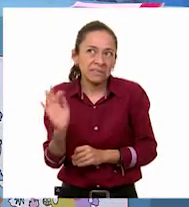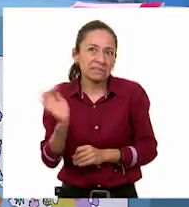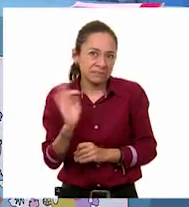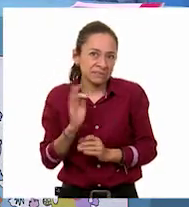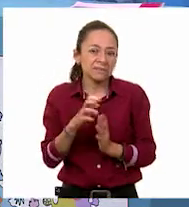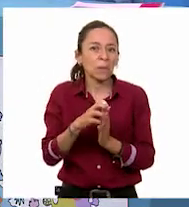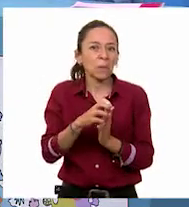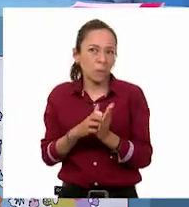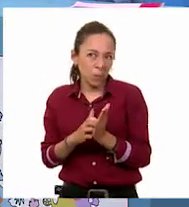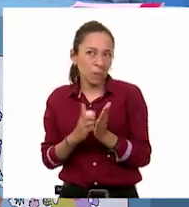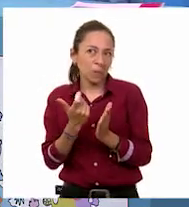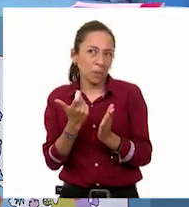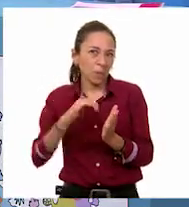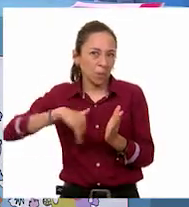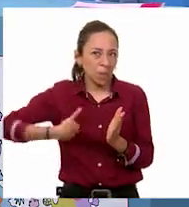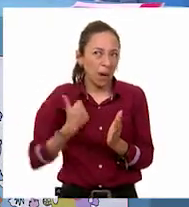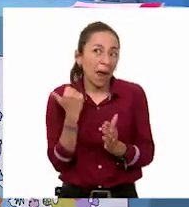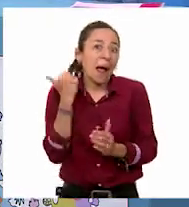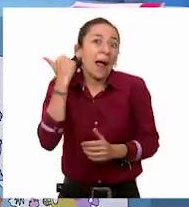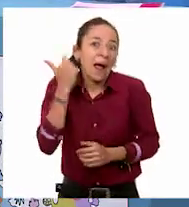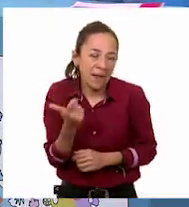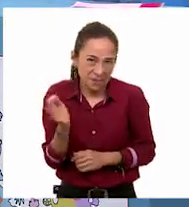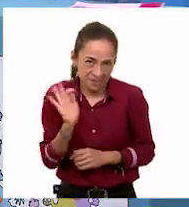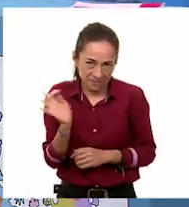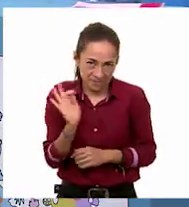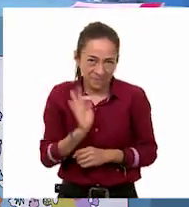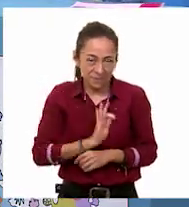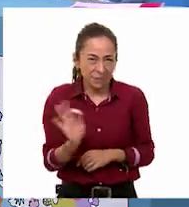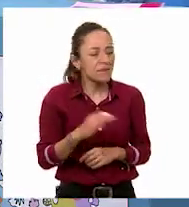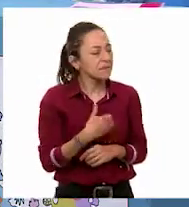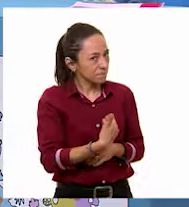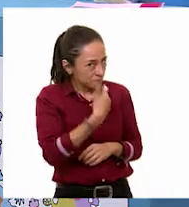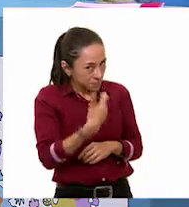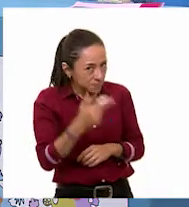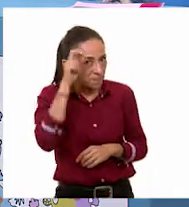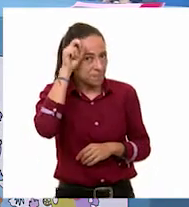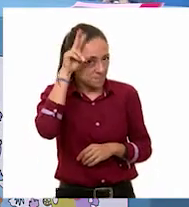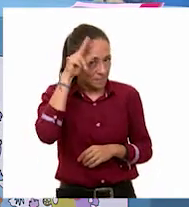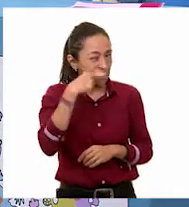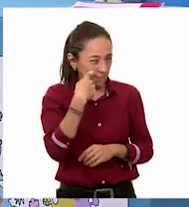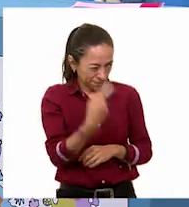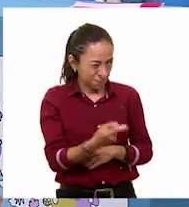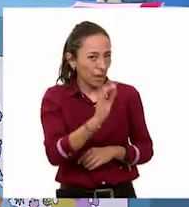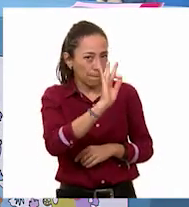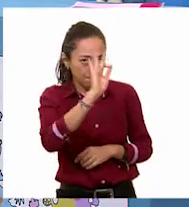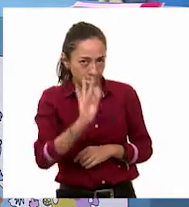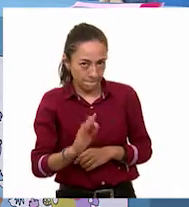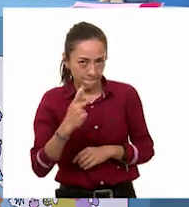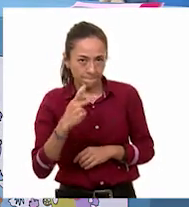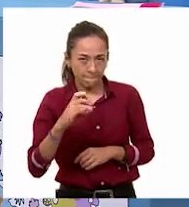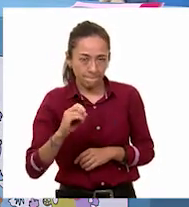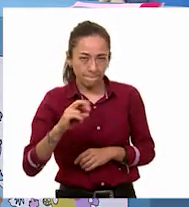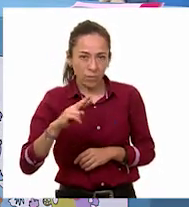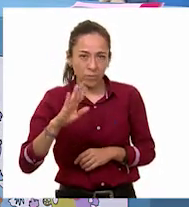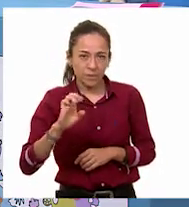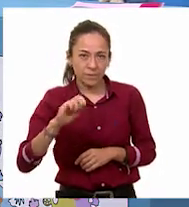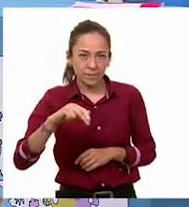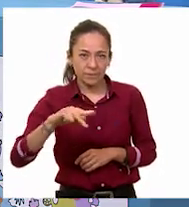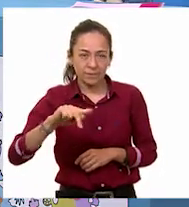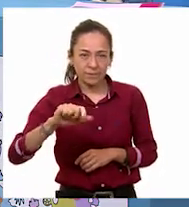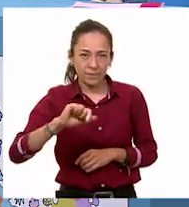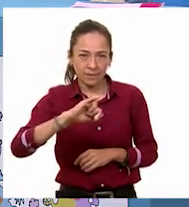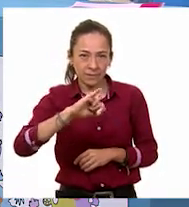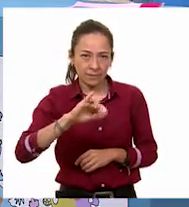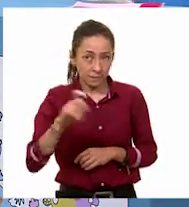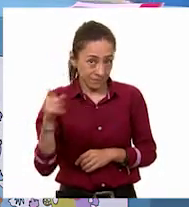Ahora sigamos practicando con estos porcentajes y Jenny te va a explicar lo que ella aprendió. En casa, atentas y atentos, pues siempre